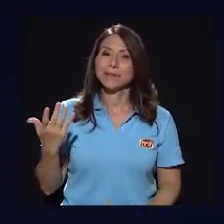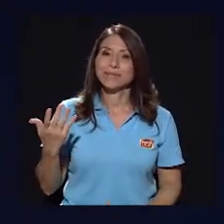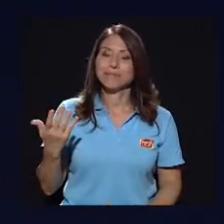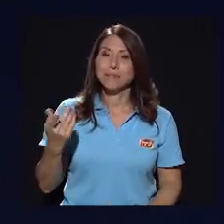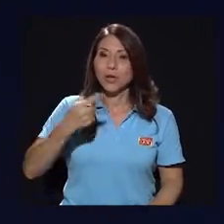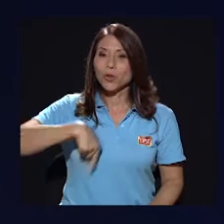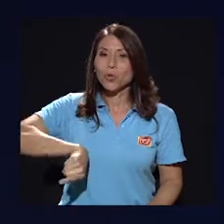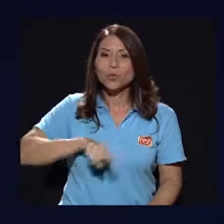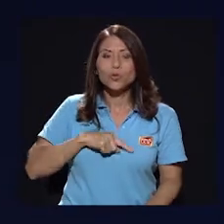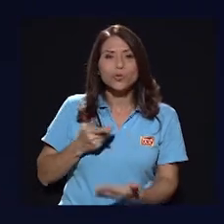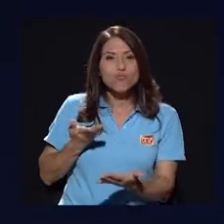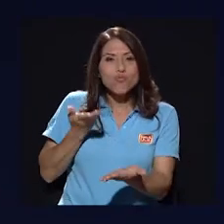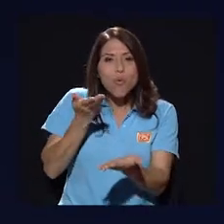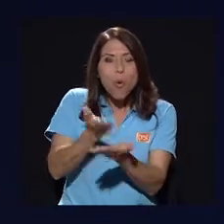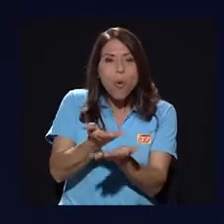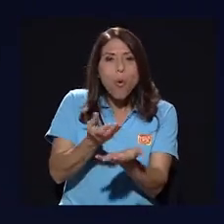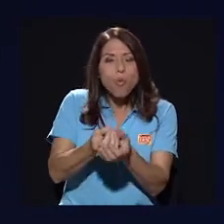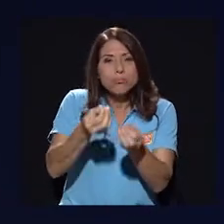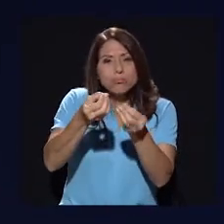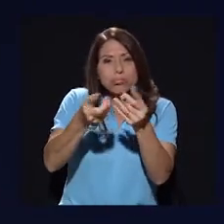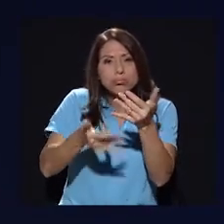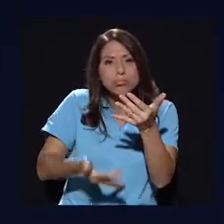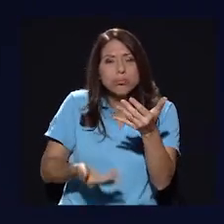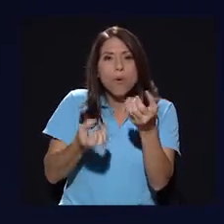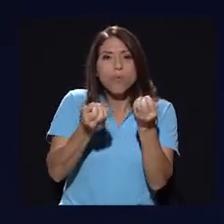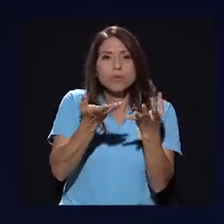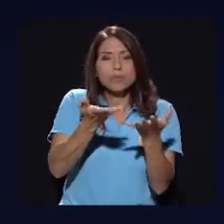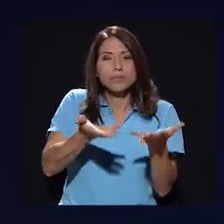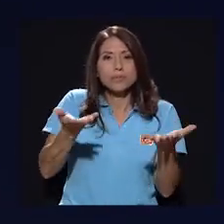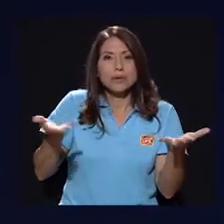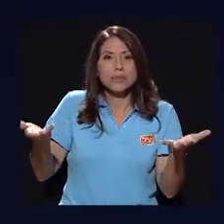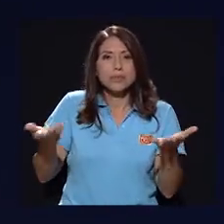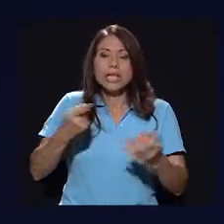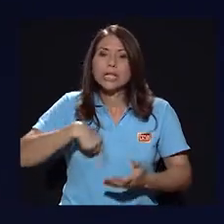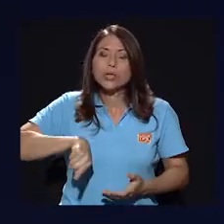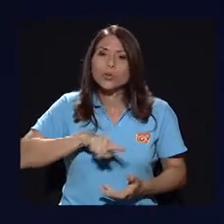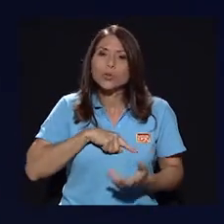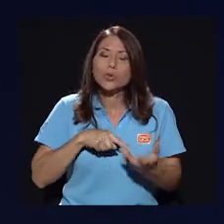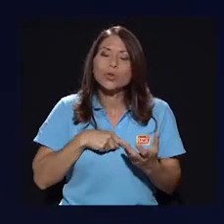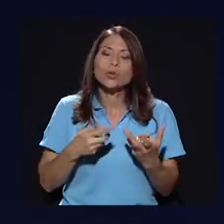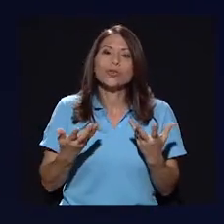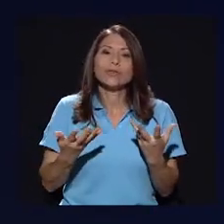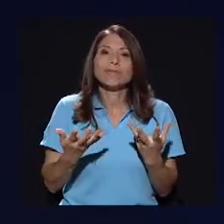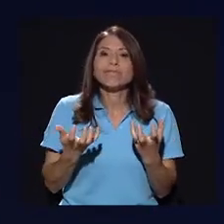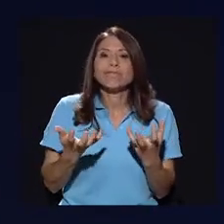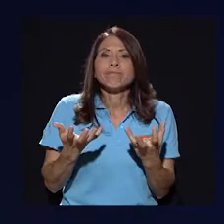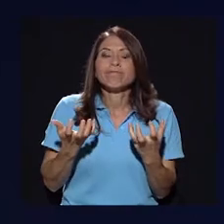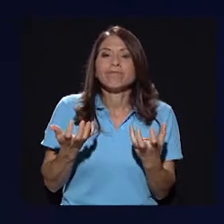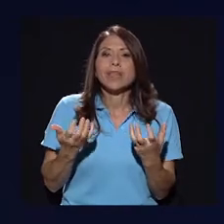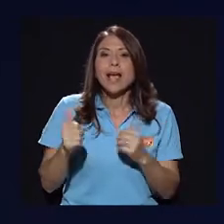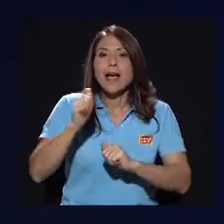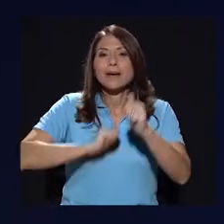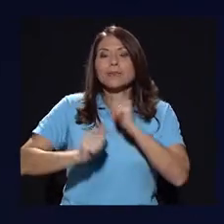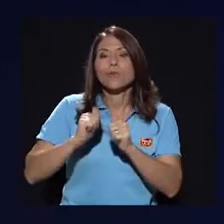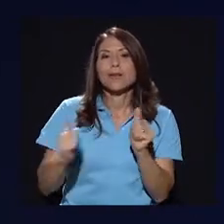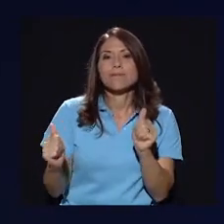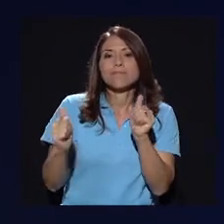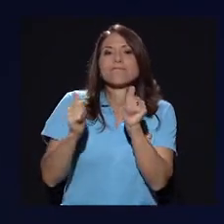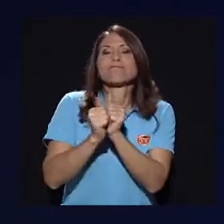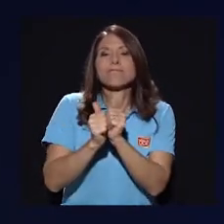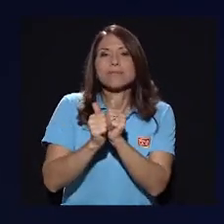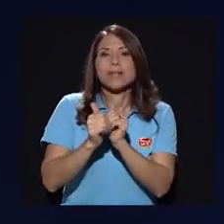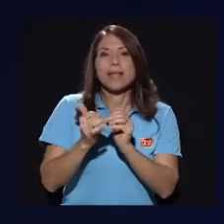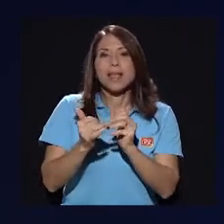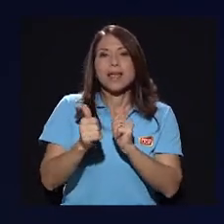bueno, verdad, nos proponemos muchísimas cosas, queremos, tenemos muchísimas ganas de actuar juntas en